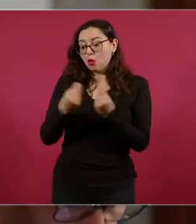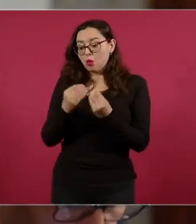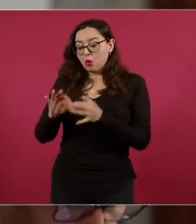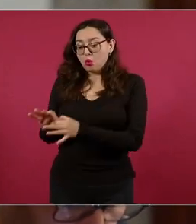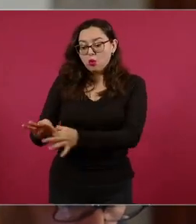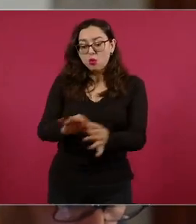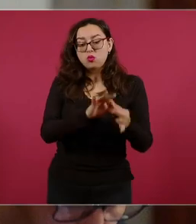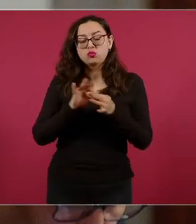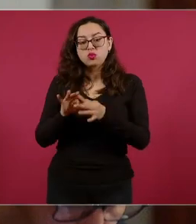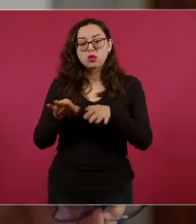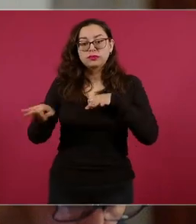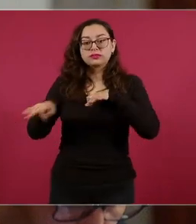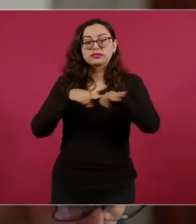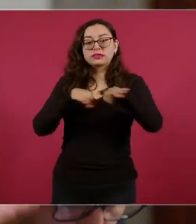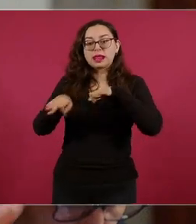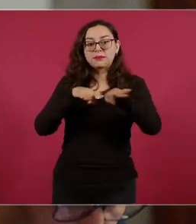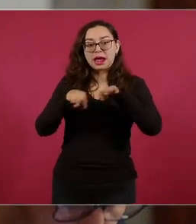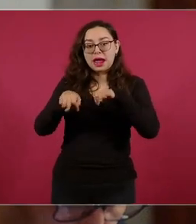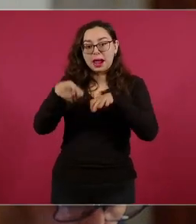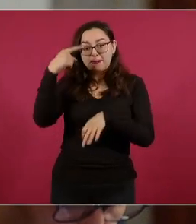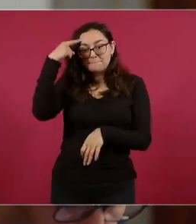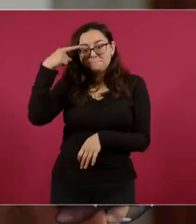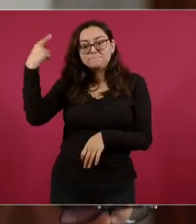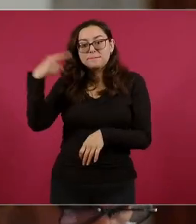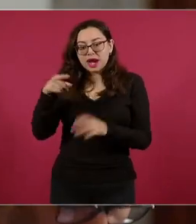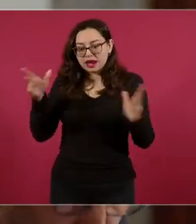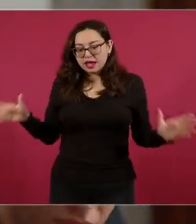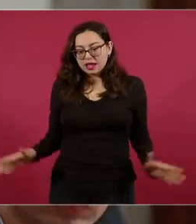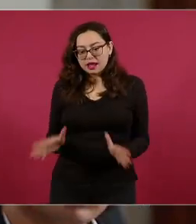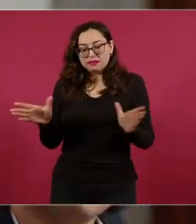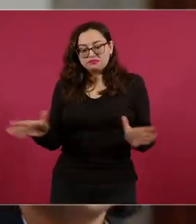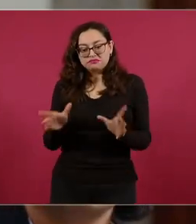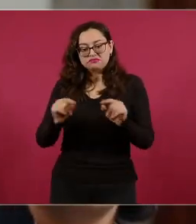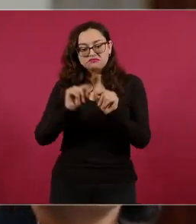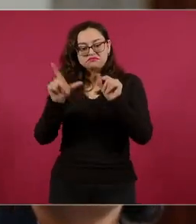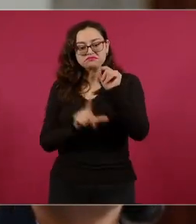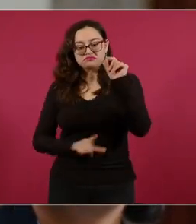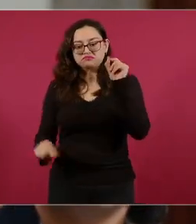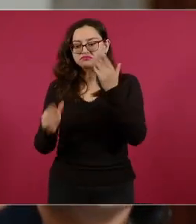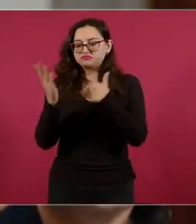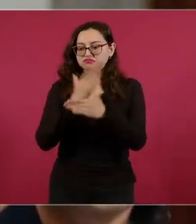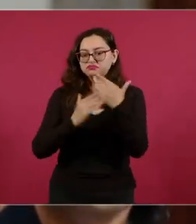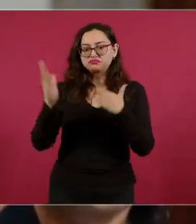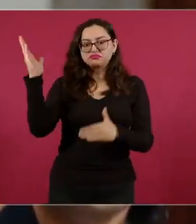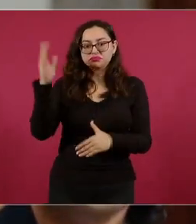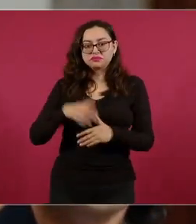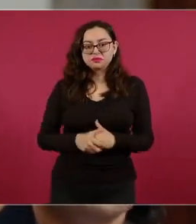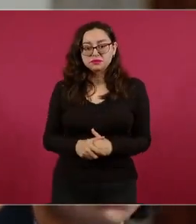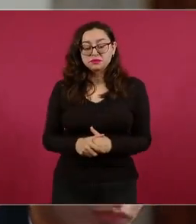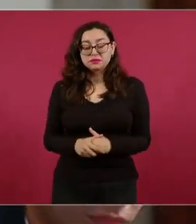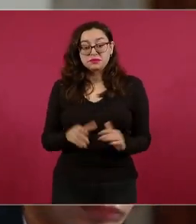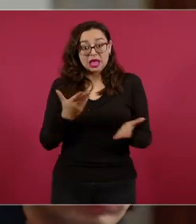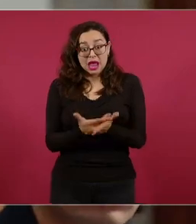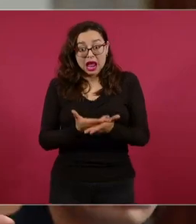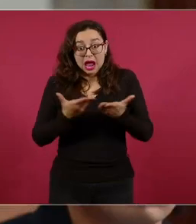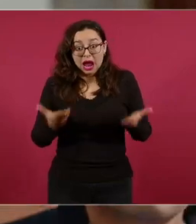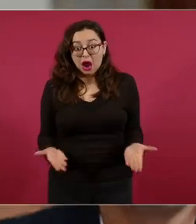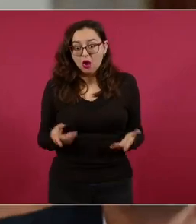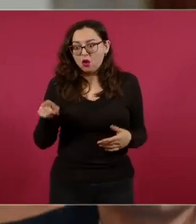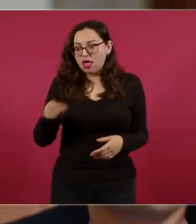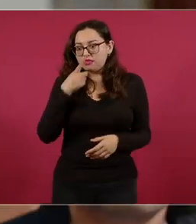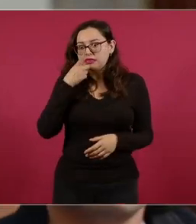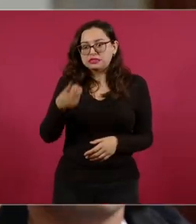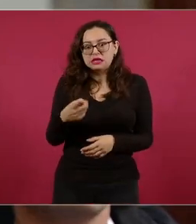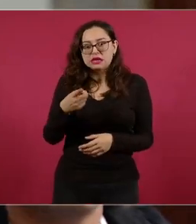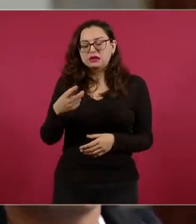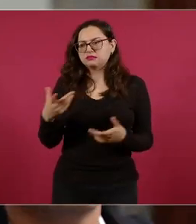nos dicen que tienen que ser contrapesos como ahora lo manejan los conservadores, no tiene que ser contrapeso uno contra el otro, porque entonces estarían peleándose en